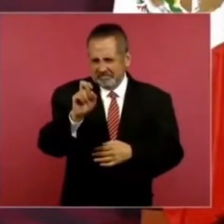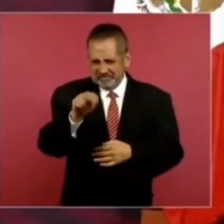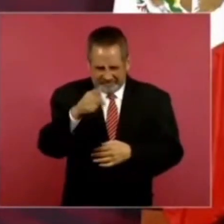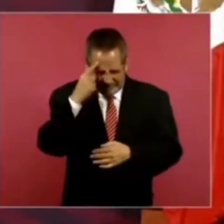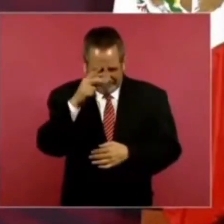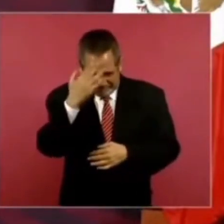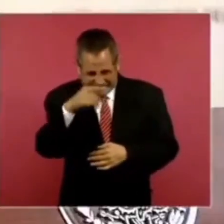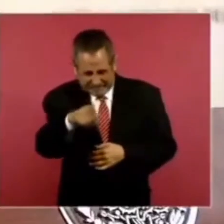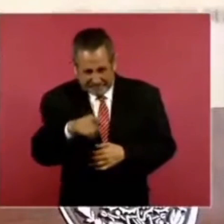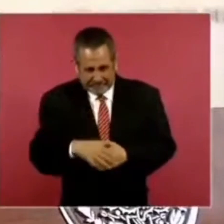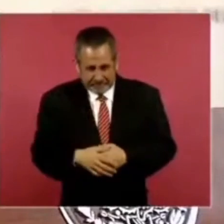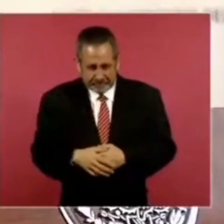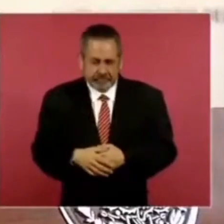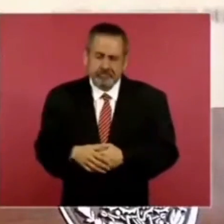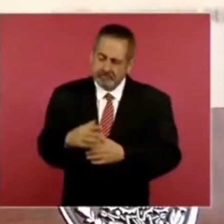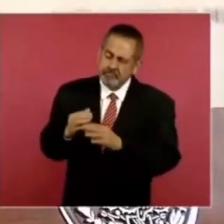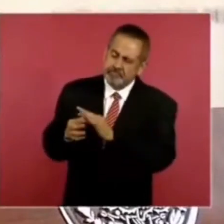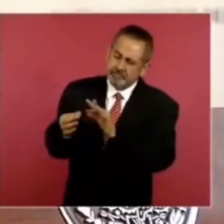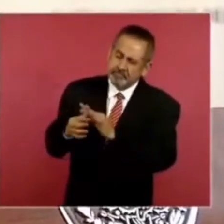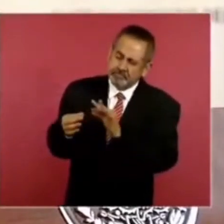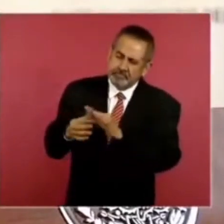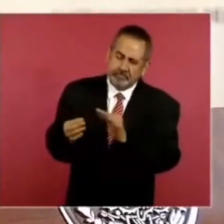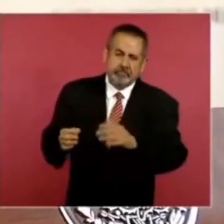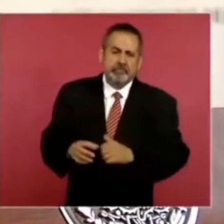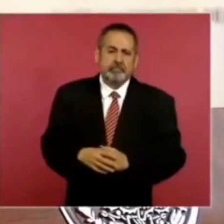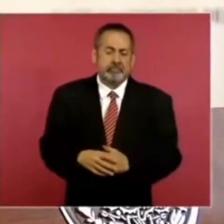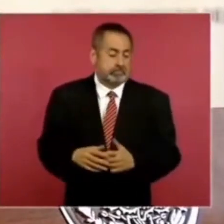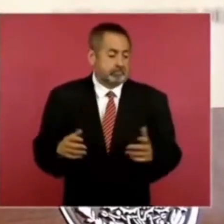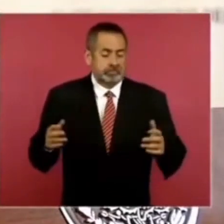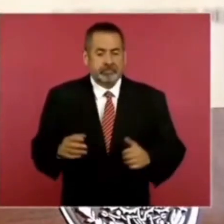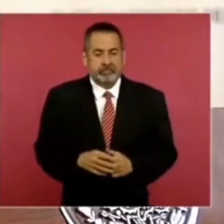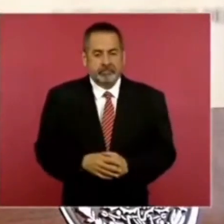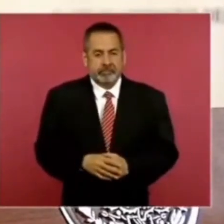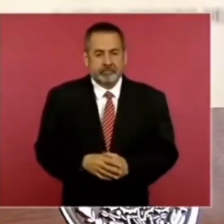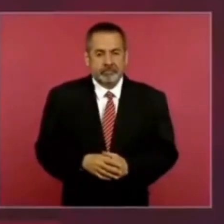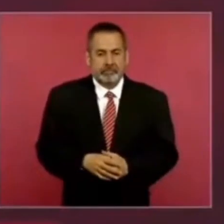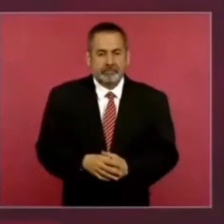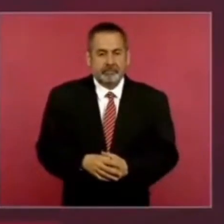ya le expliqué y le digo este,